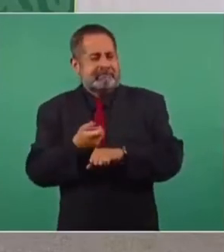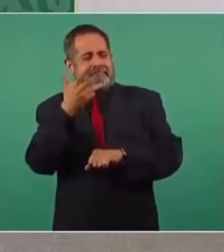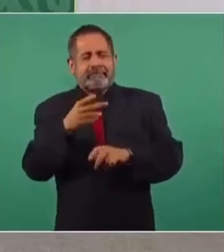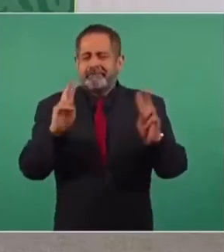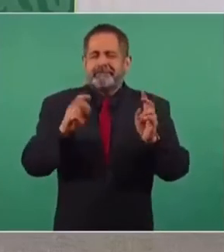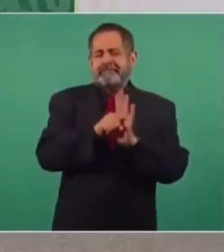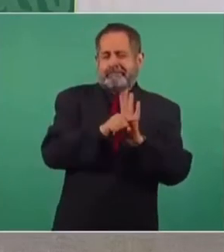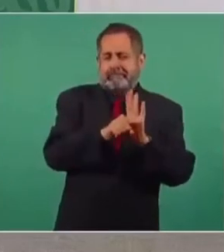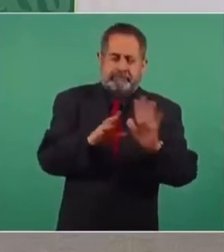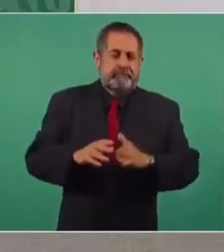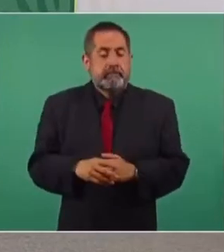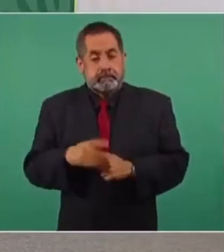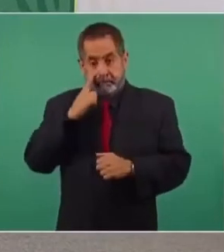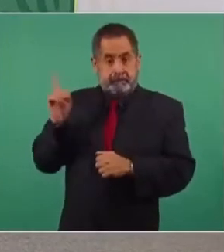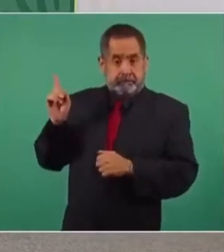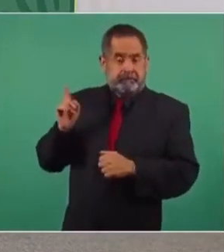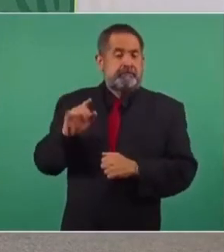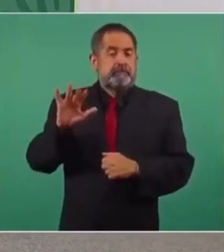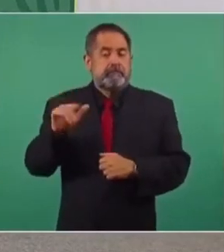57.